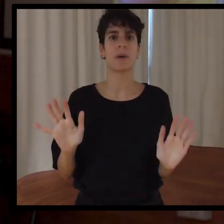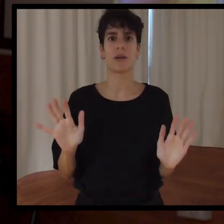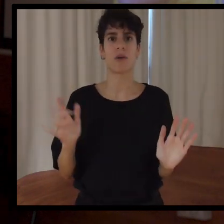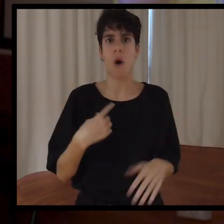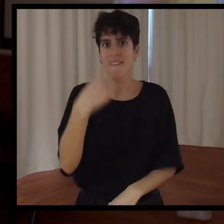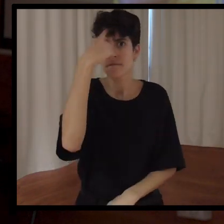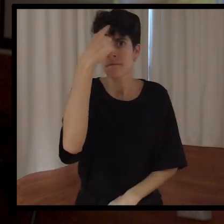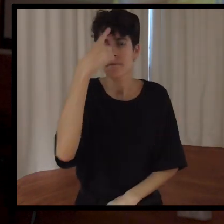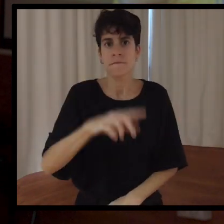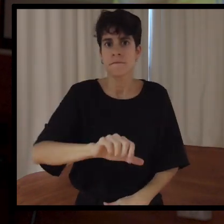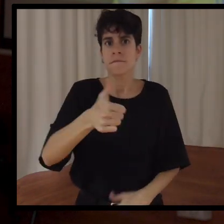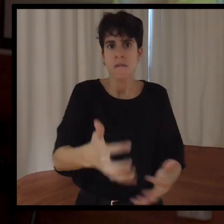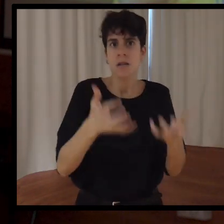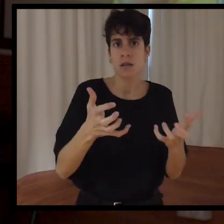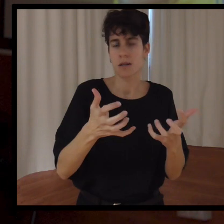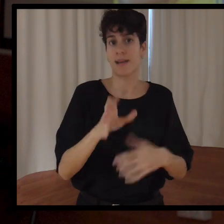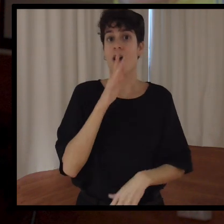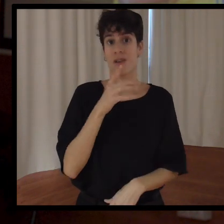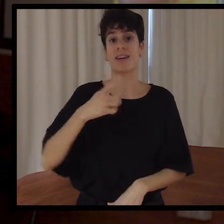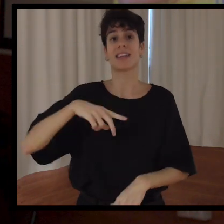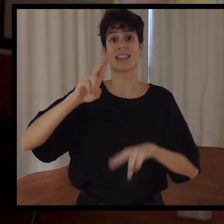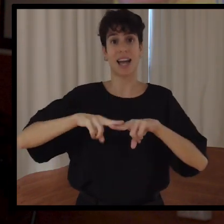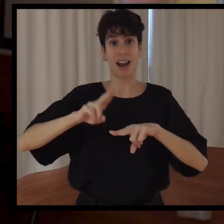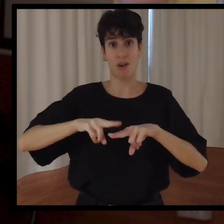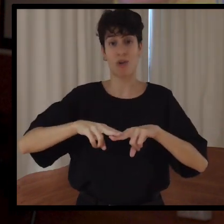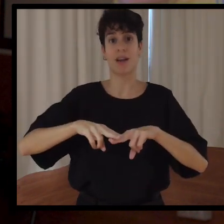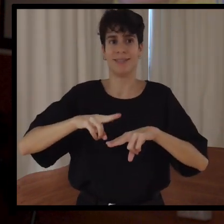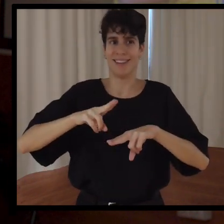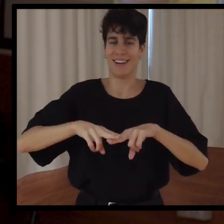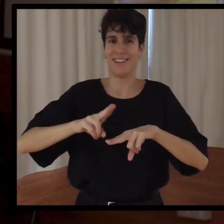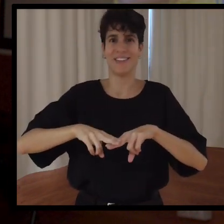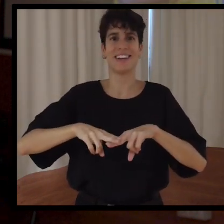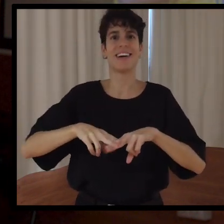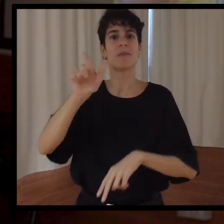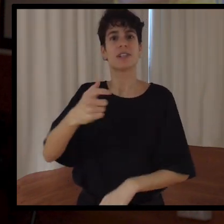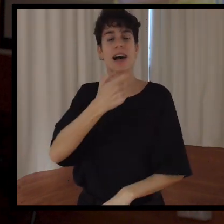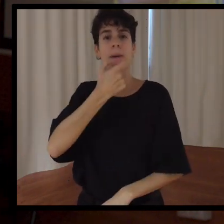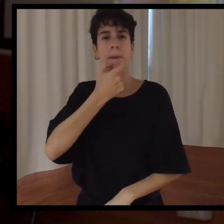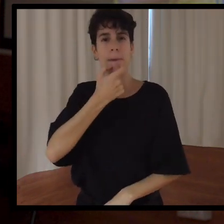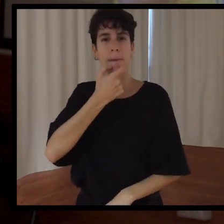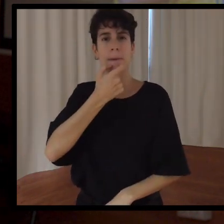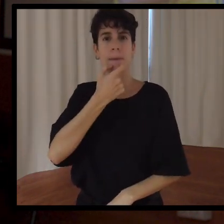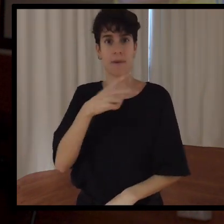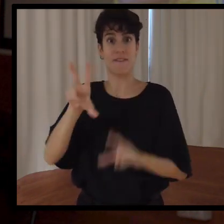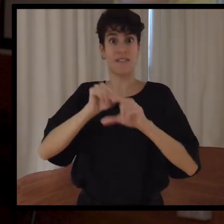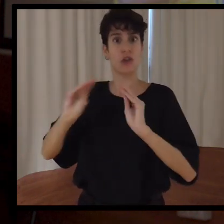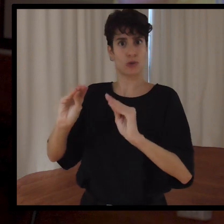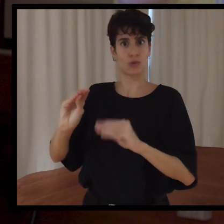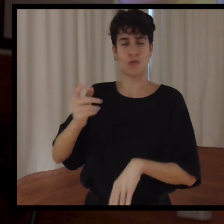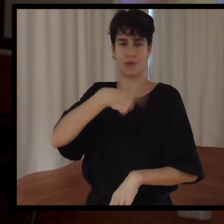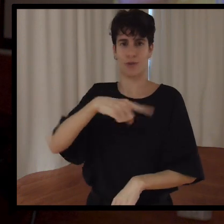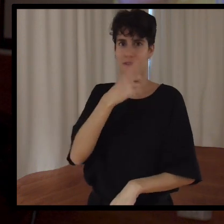de menos. ¿Qué quieren ganar? Sí, claro. Como todo el mundo. Pero no vale todo. Y ahora veremos un vídeo de unos árbitros en Tarragona, donde